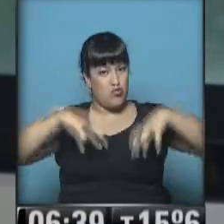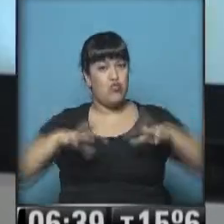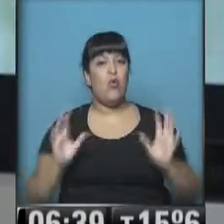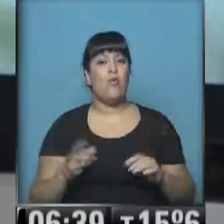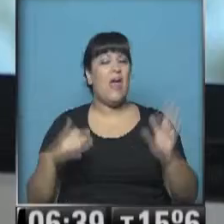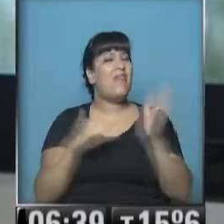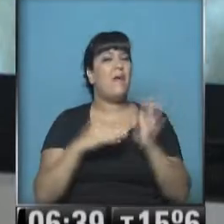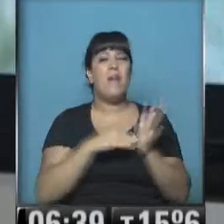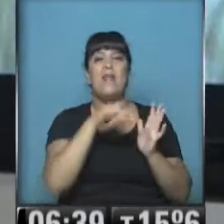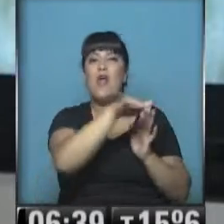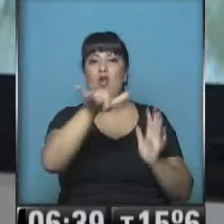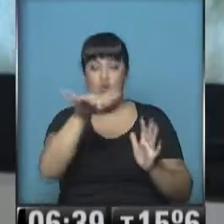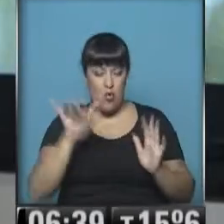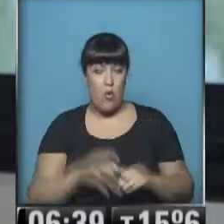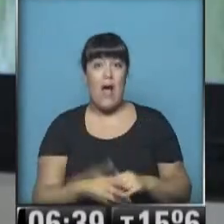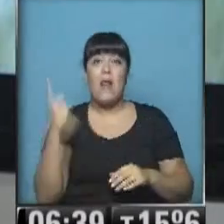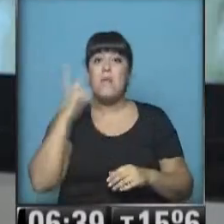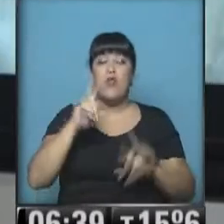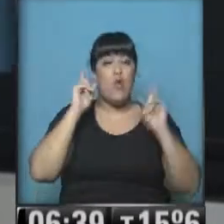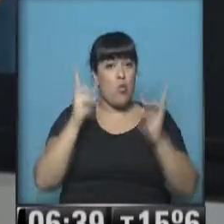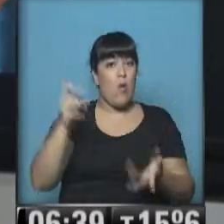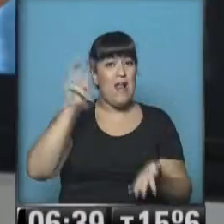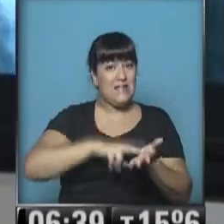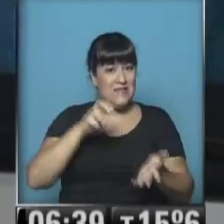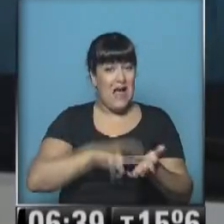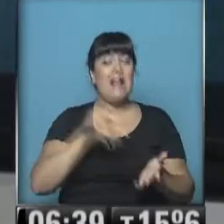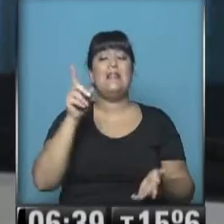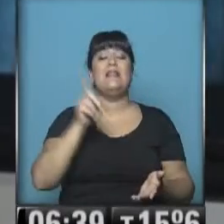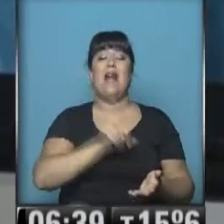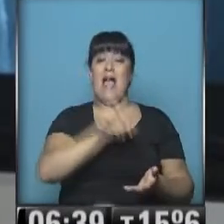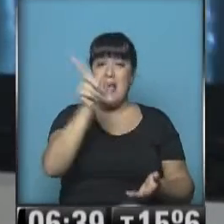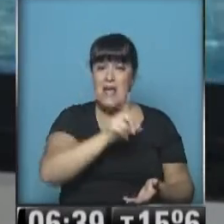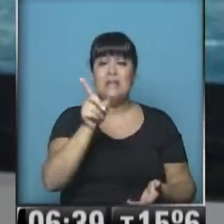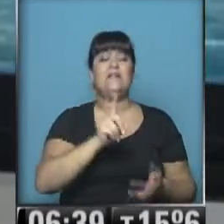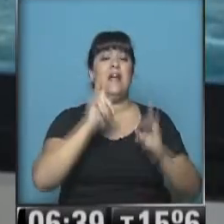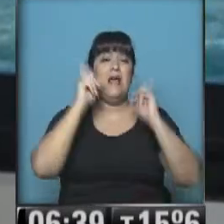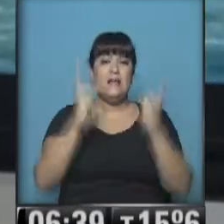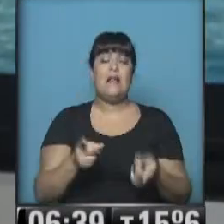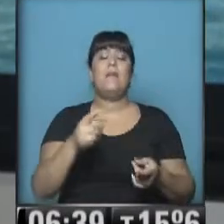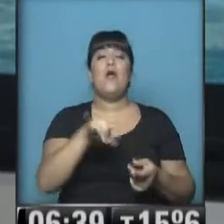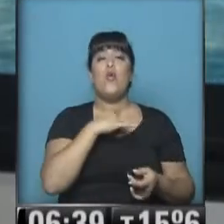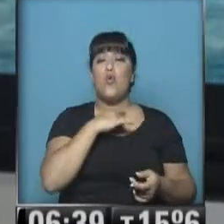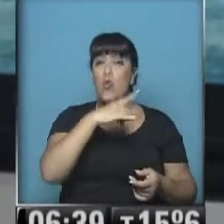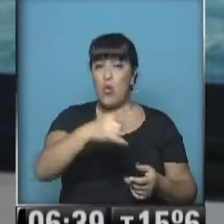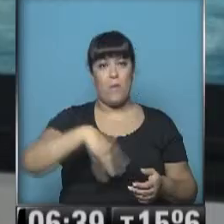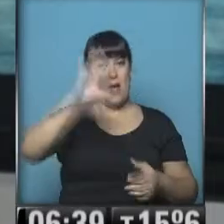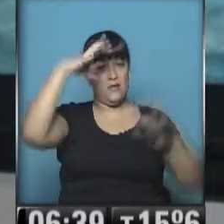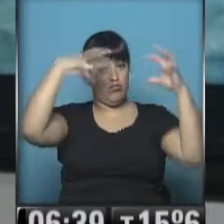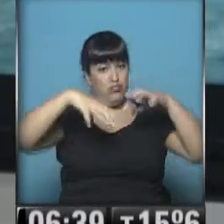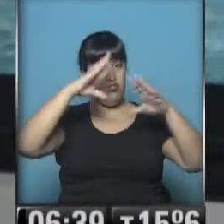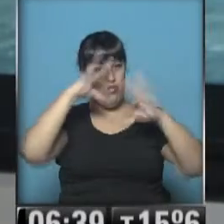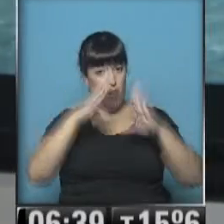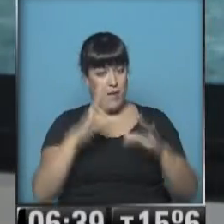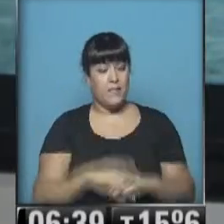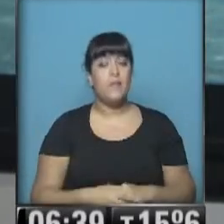muy aisladito. Igualmente en Salta, en el sector este, Jujuy, las lluvias serían de mayor intensidad. ¿Nos